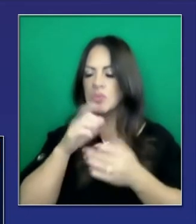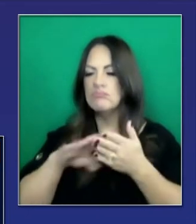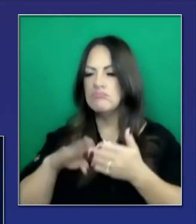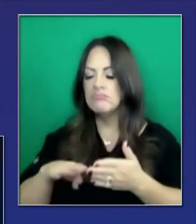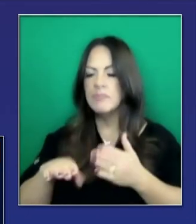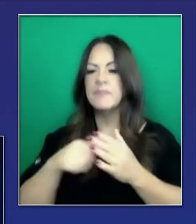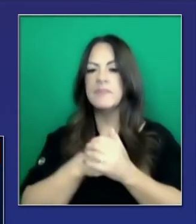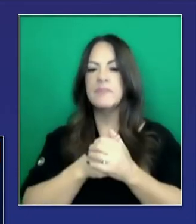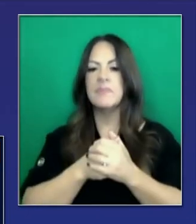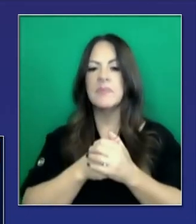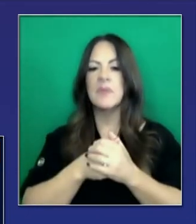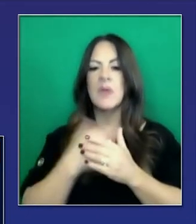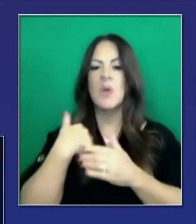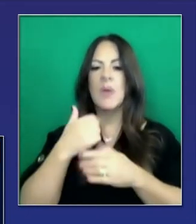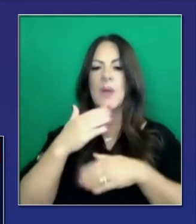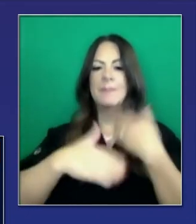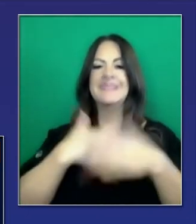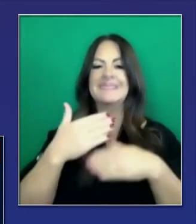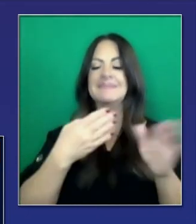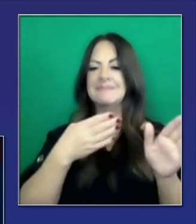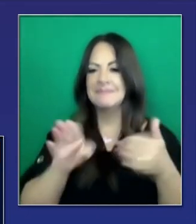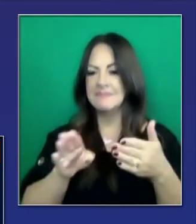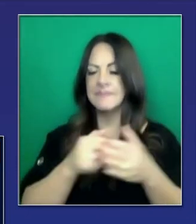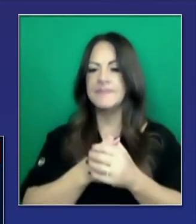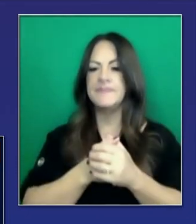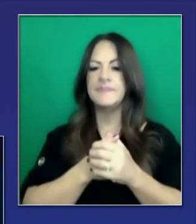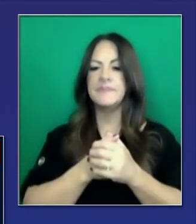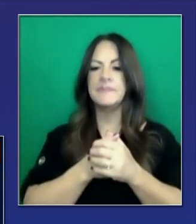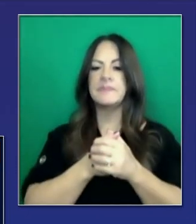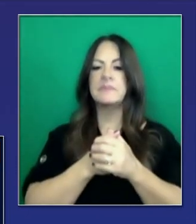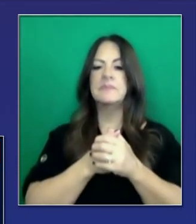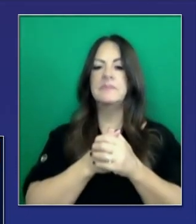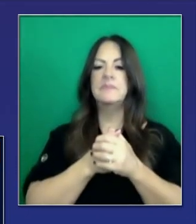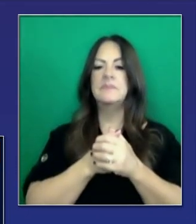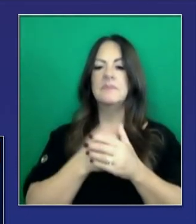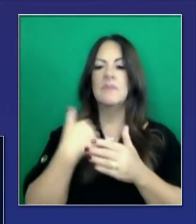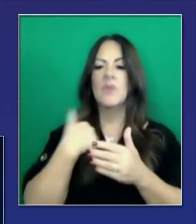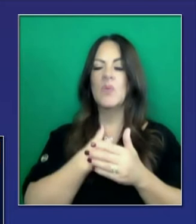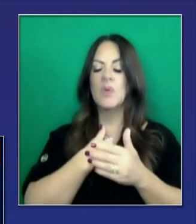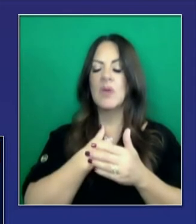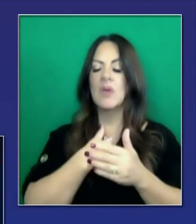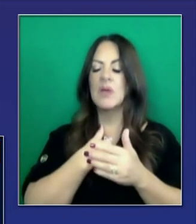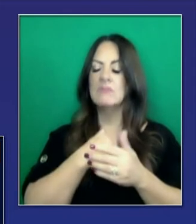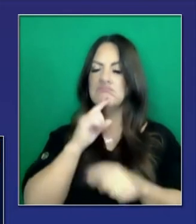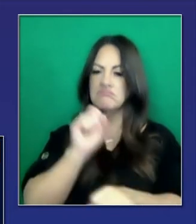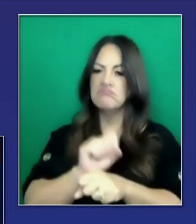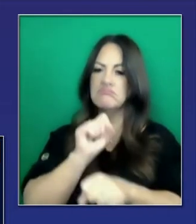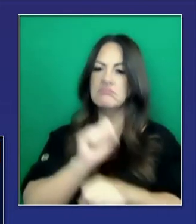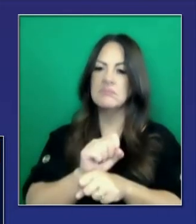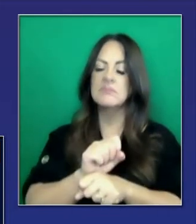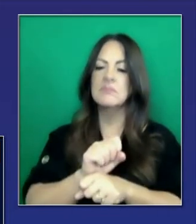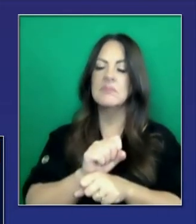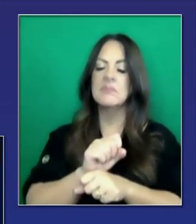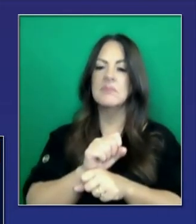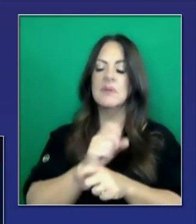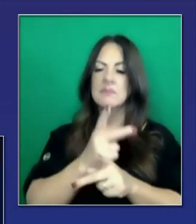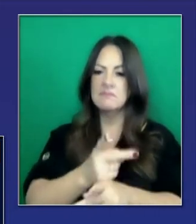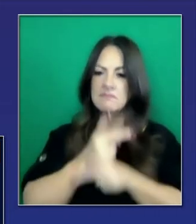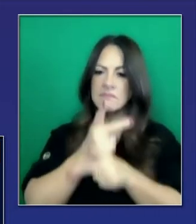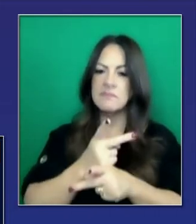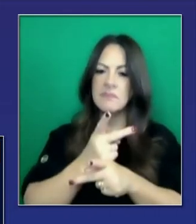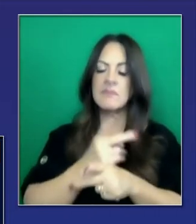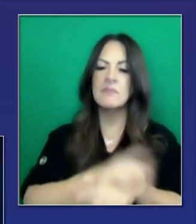pero nosotros estamos moviéndonos en otra dirección y hemos sido muy lentos y cuidadosos.